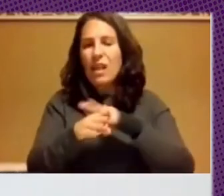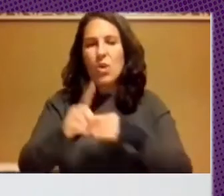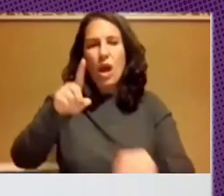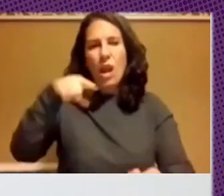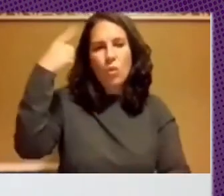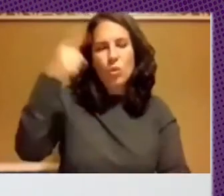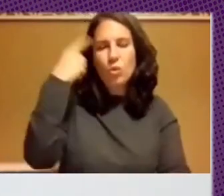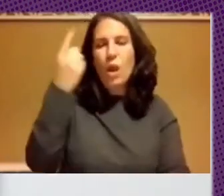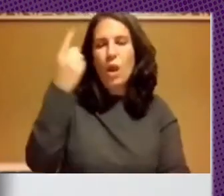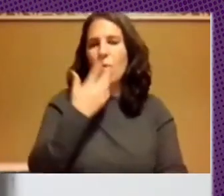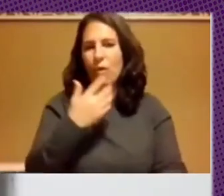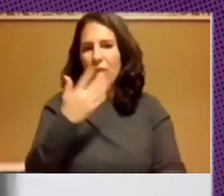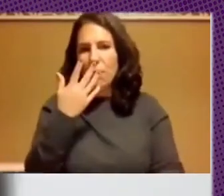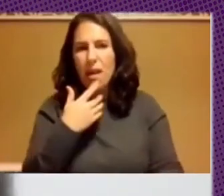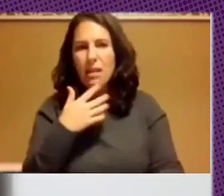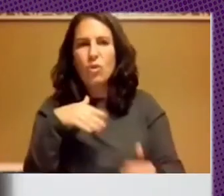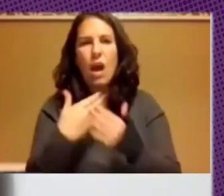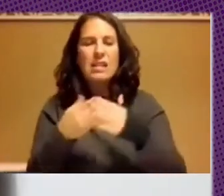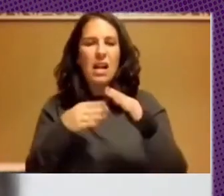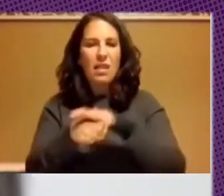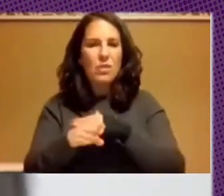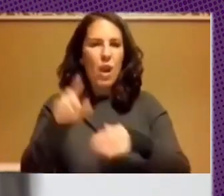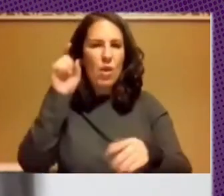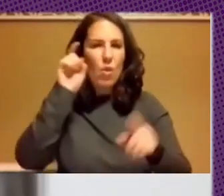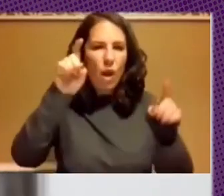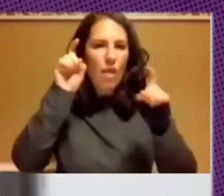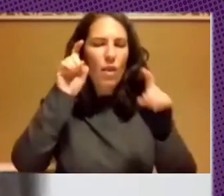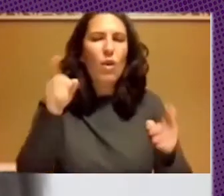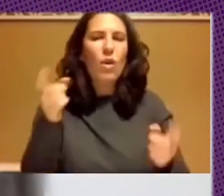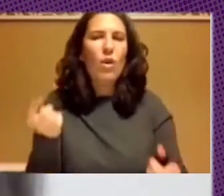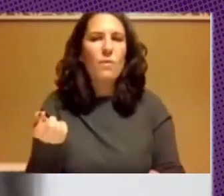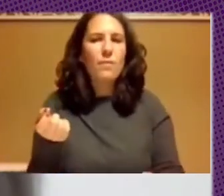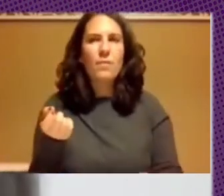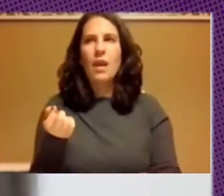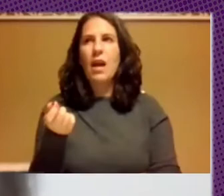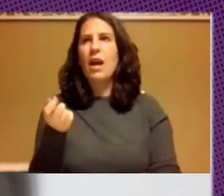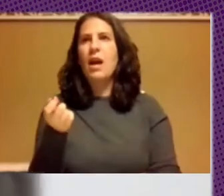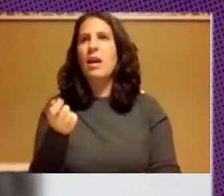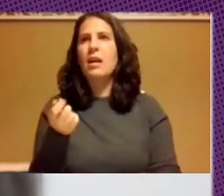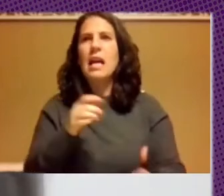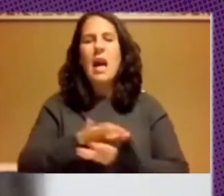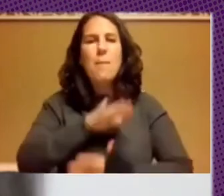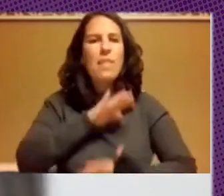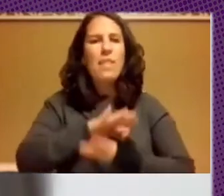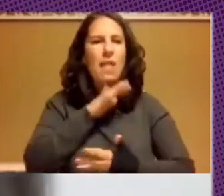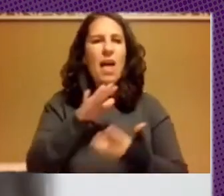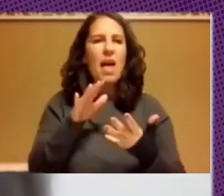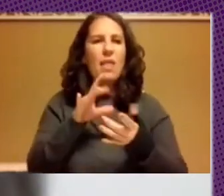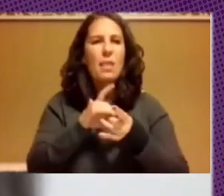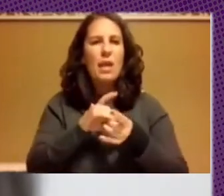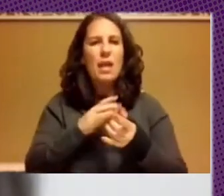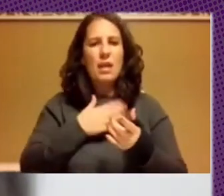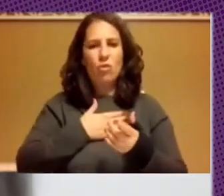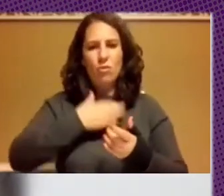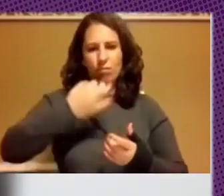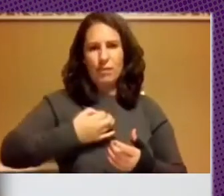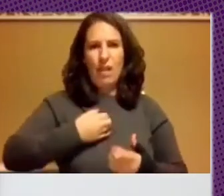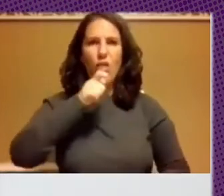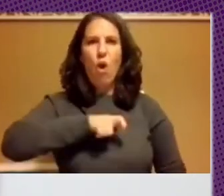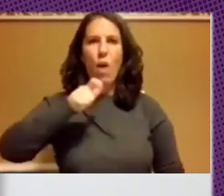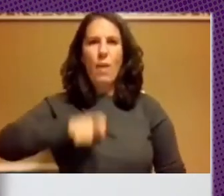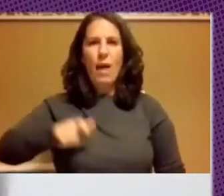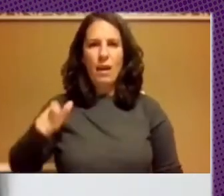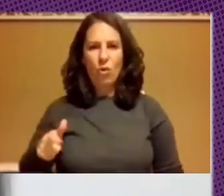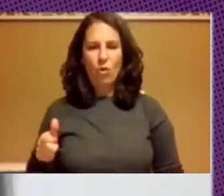conocimiento hasta acceso a la educación acceso a las capacidades de ejercer la ciudadanía hay una